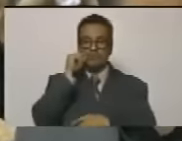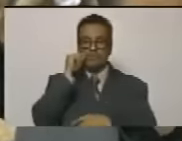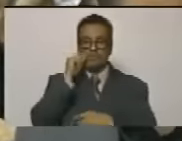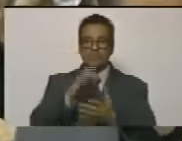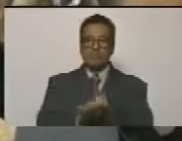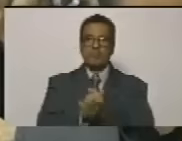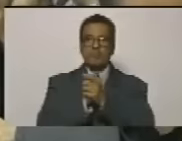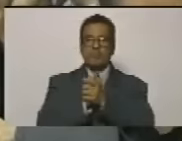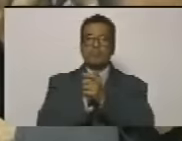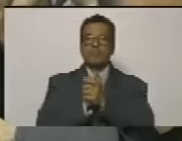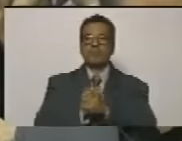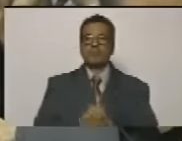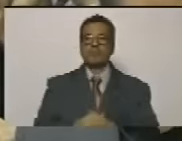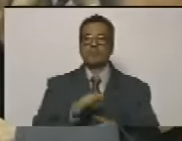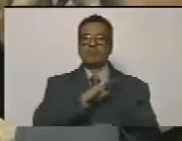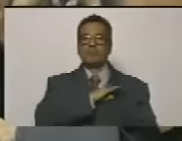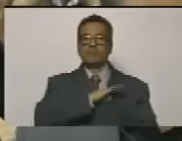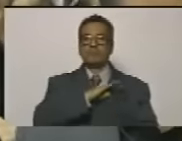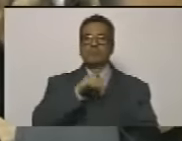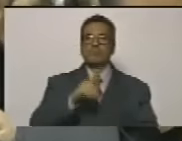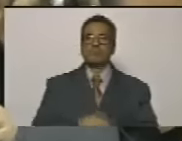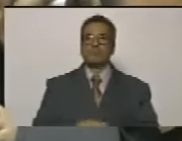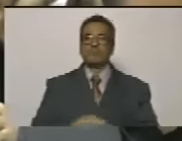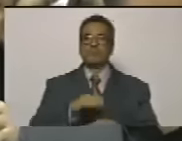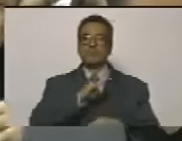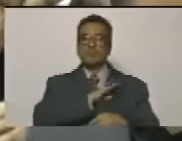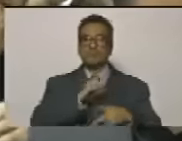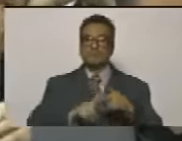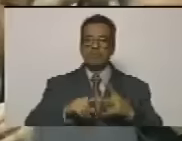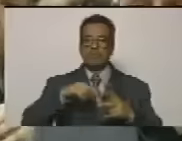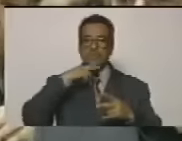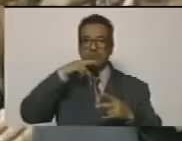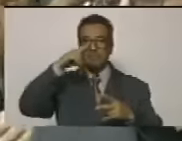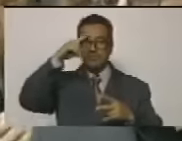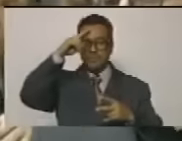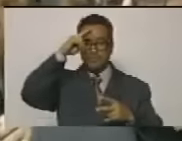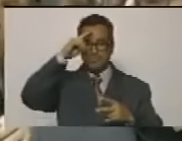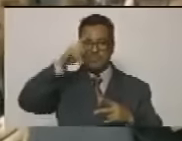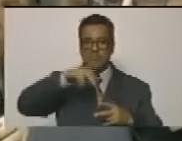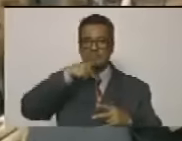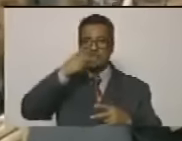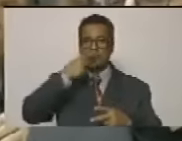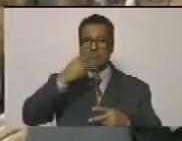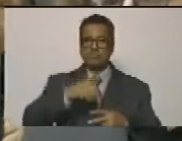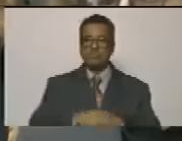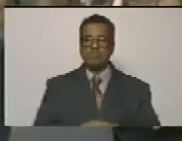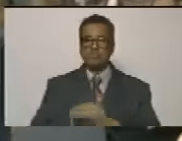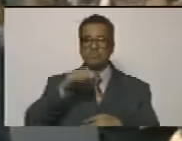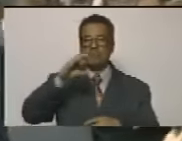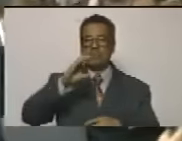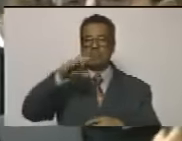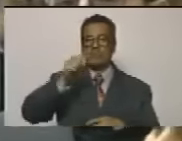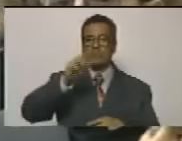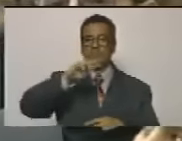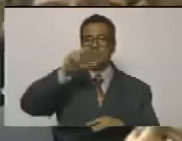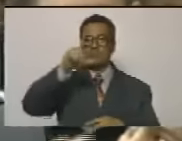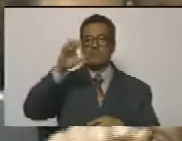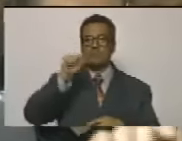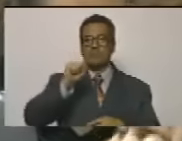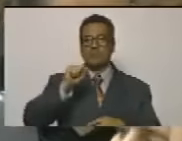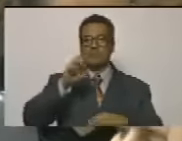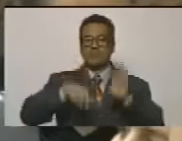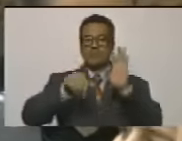camarada, para mí, a mi segundo padre político. Carlos Escarraja a los 12 años